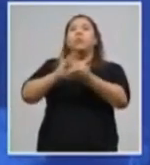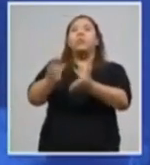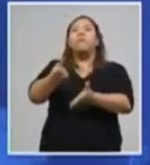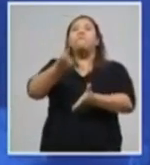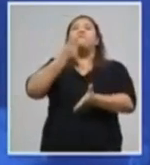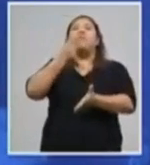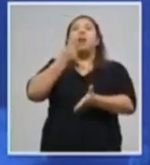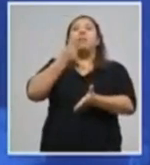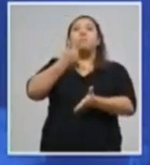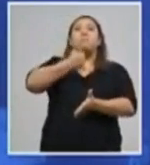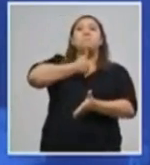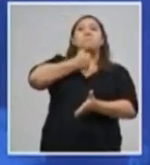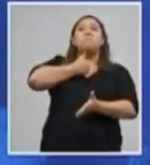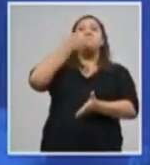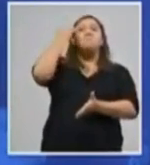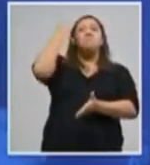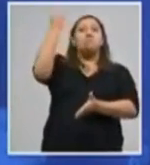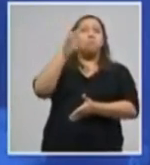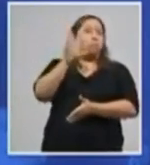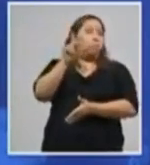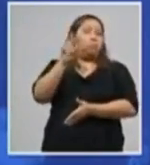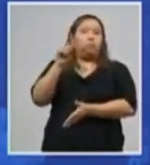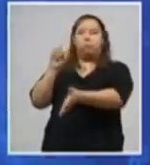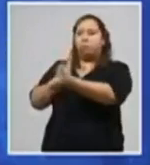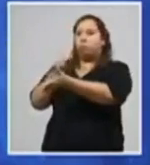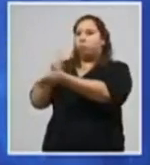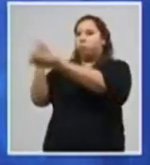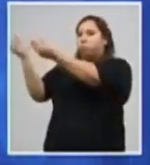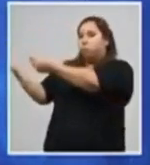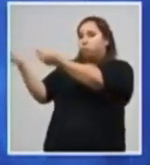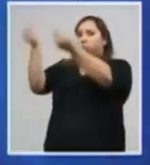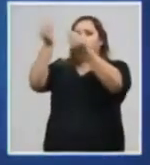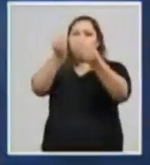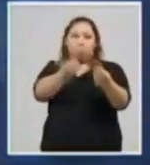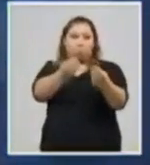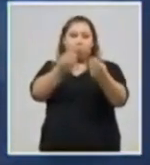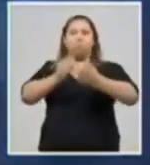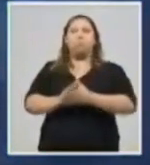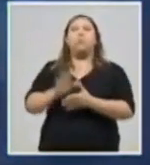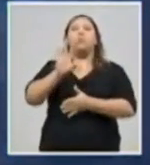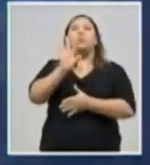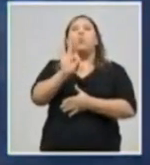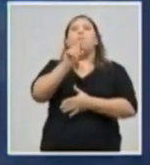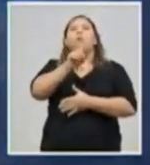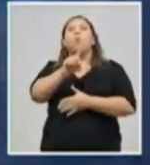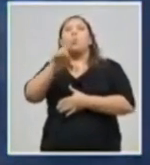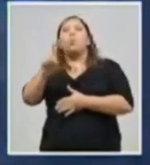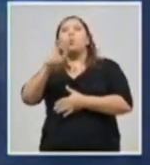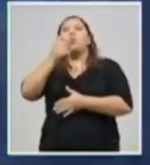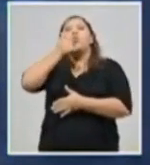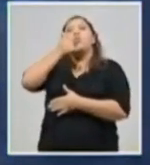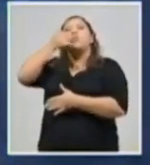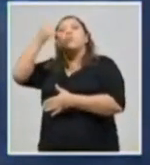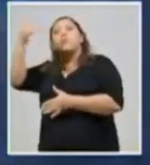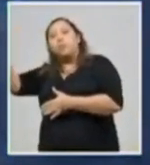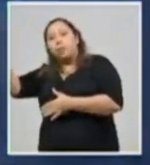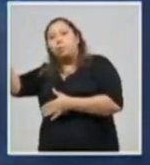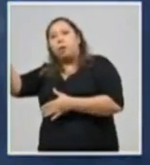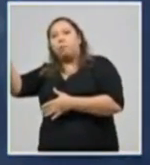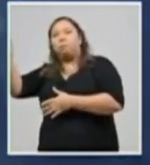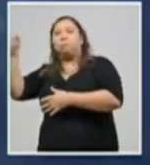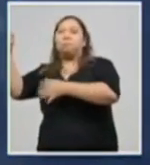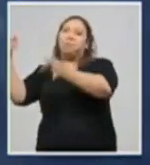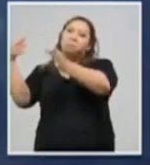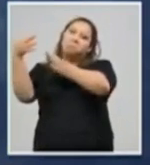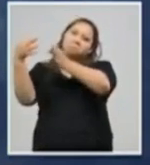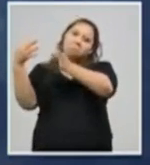medicamentos si su médico los receta o los recomienda. Puede llamar al 911, donde le darán información